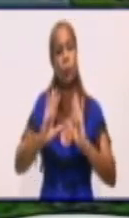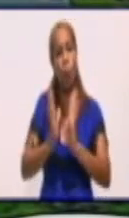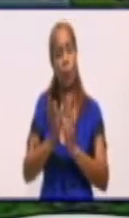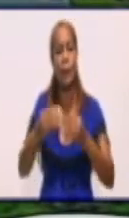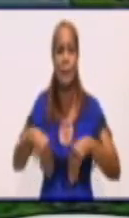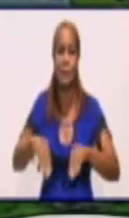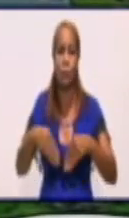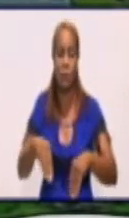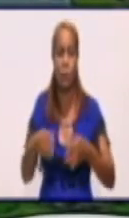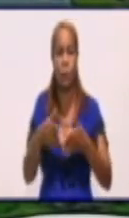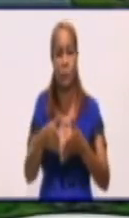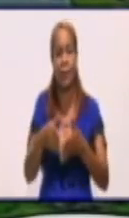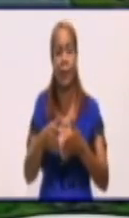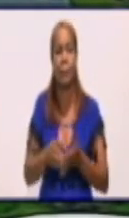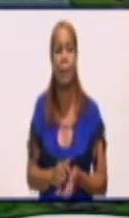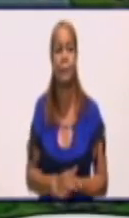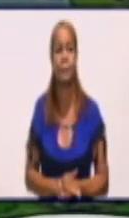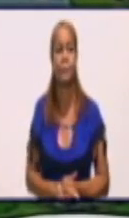provincia de Granma. Hacemos una pausa. Gracias.